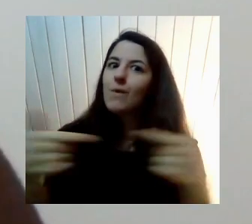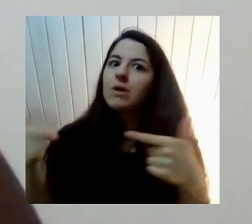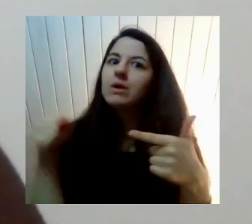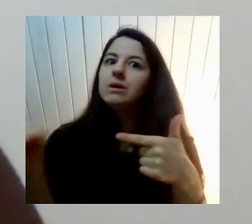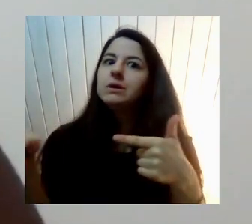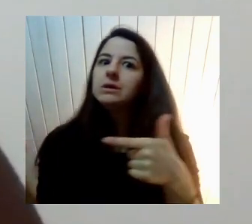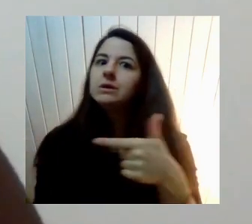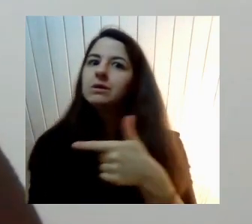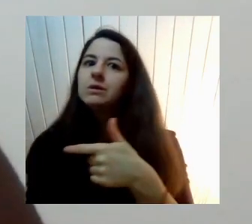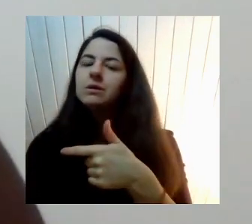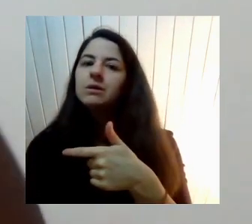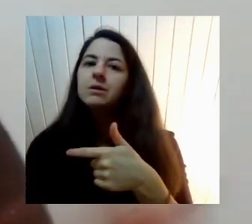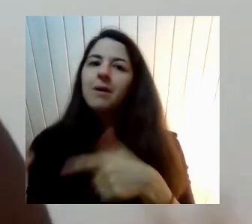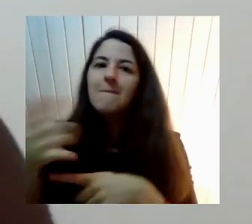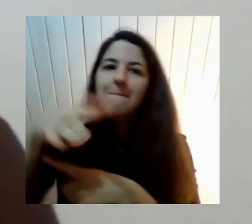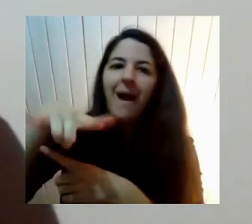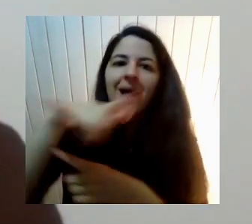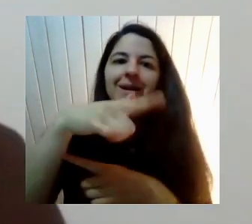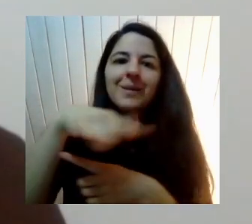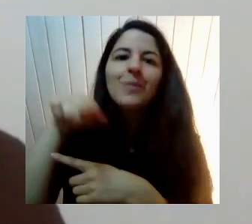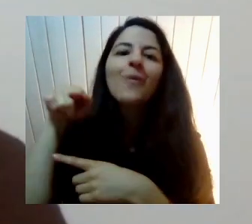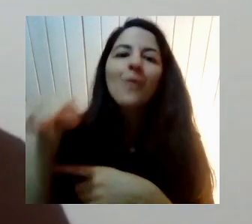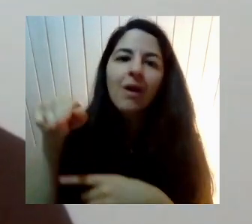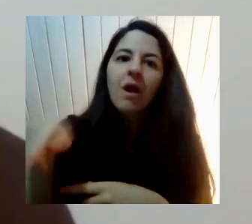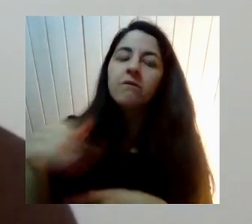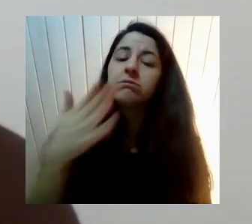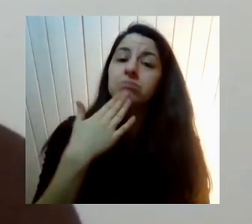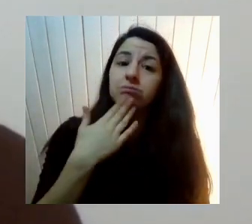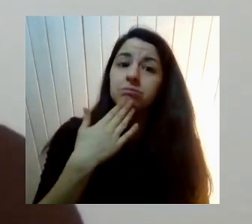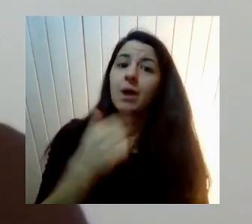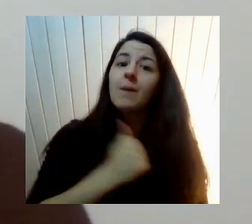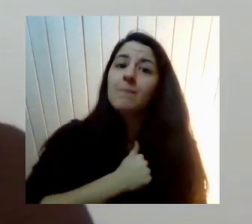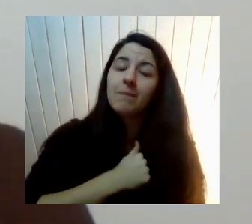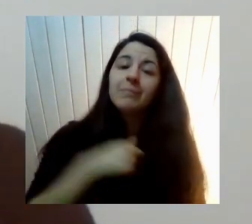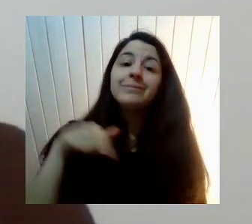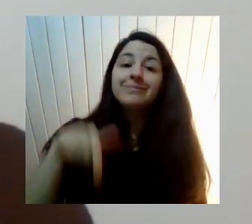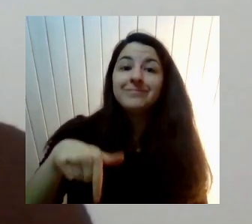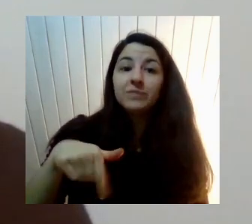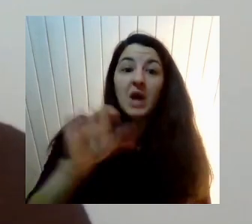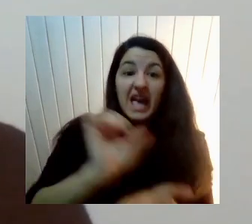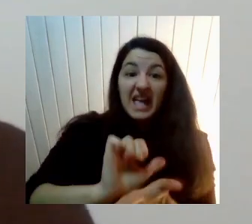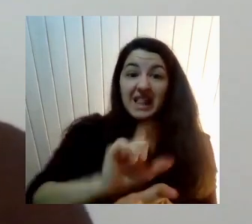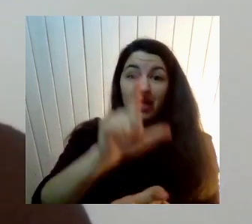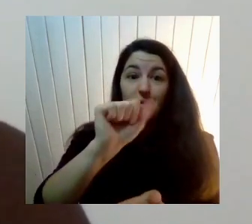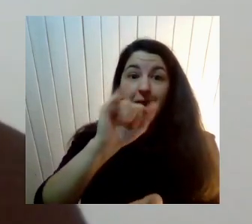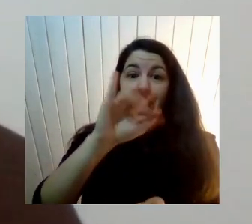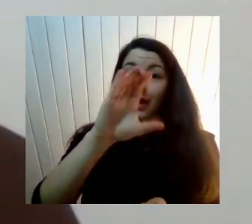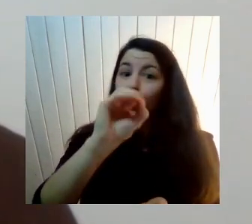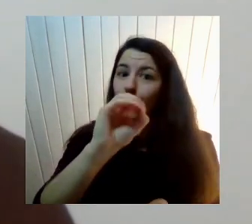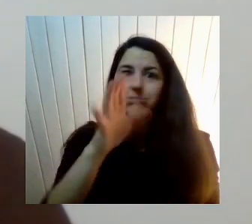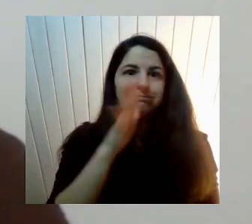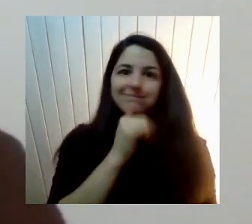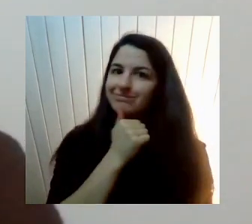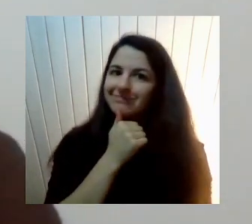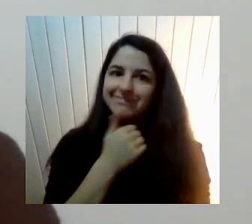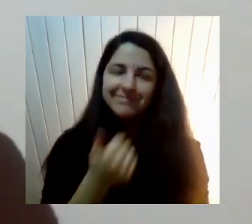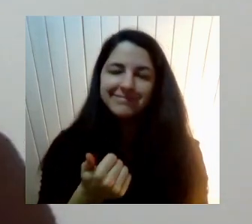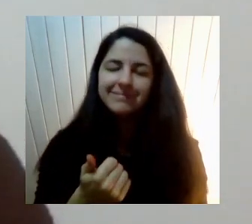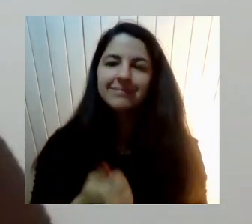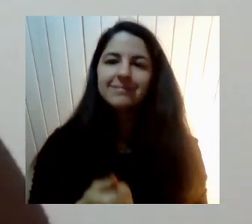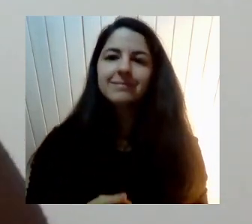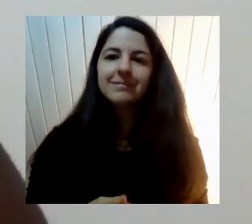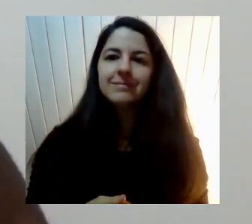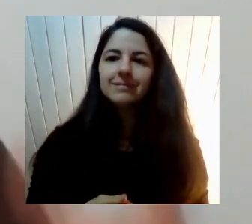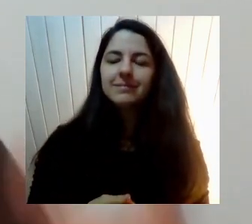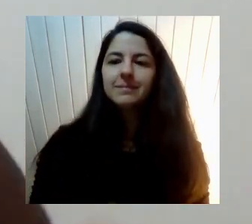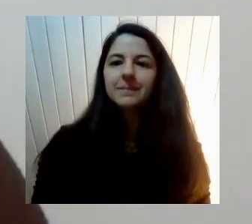Estado Todavía no era laico O hasta ahora Podríamos decir Que no es laico Porque Piñera Cada vez que da Una conferencia de prensa Y agradece a Dios